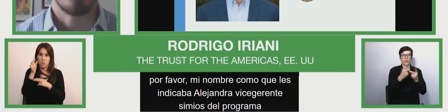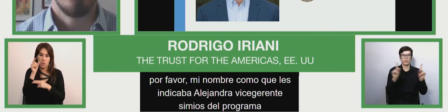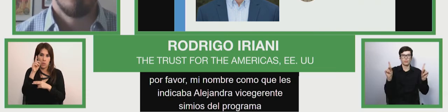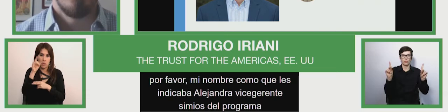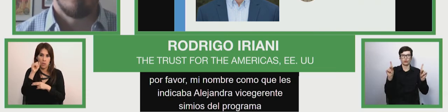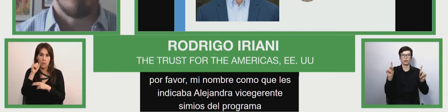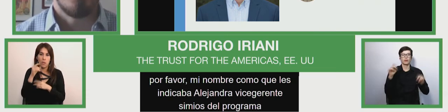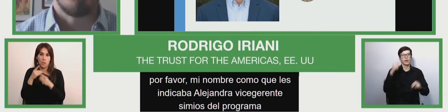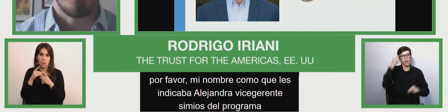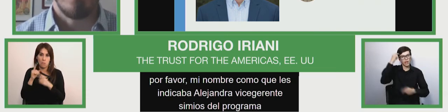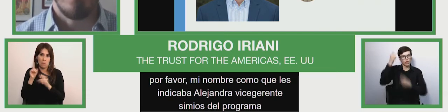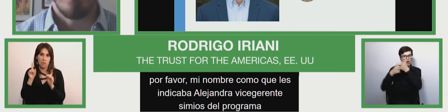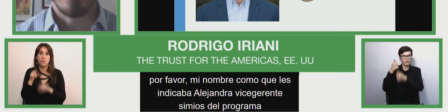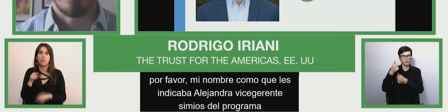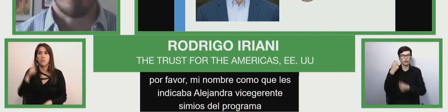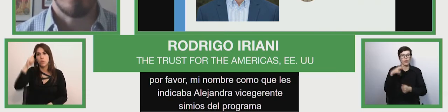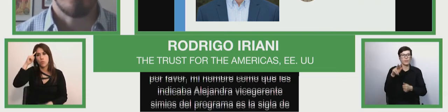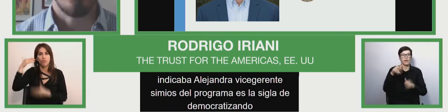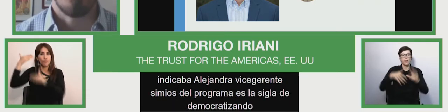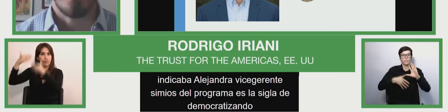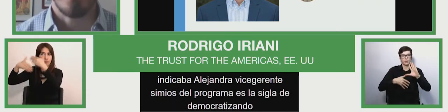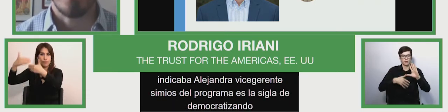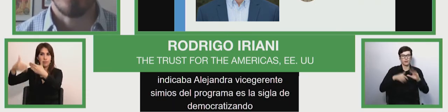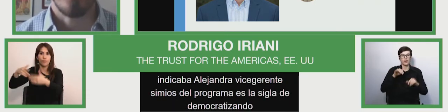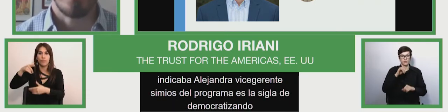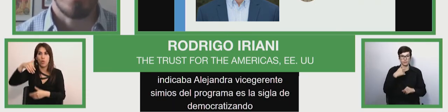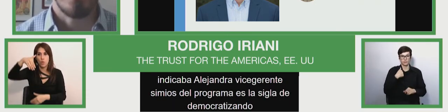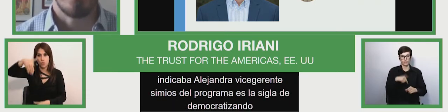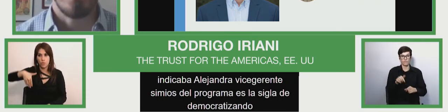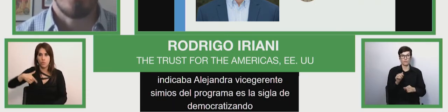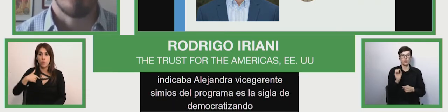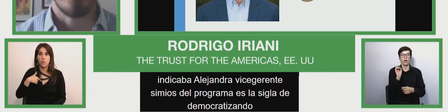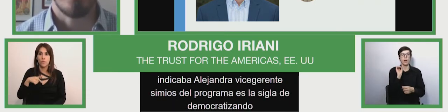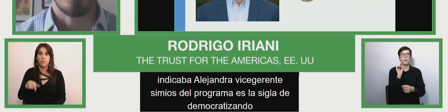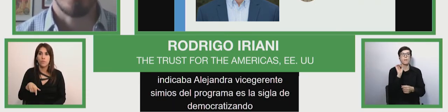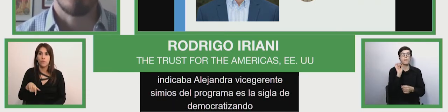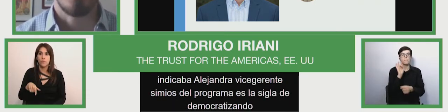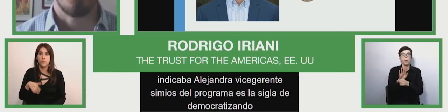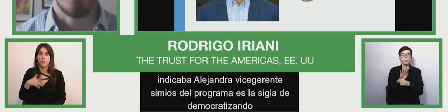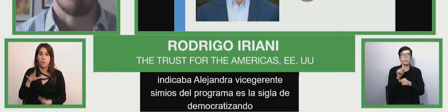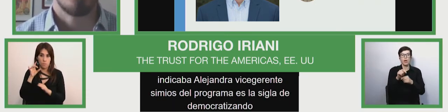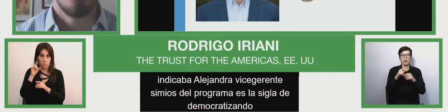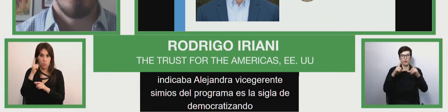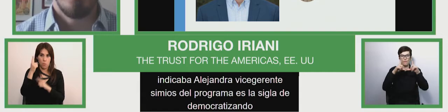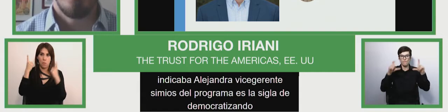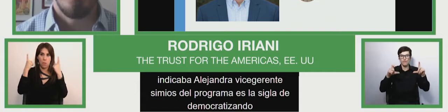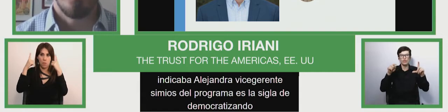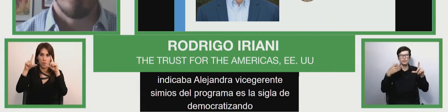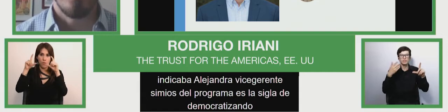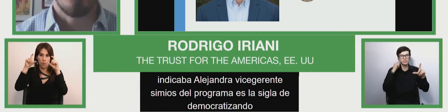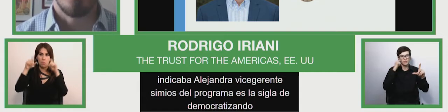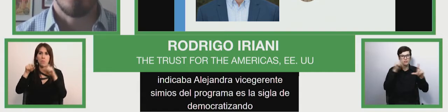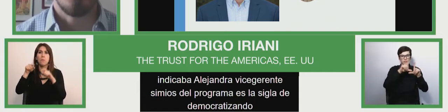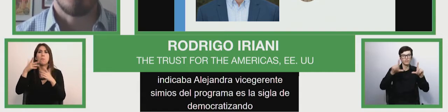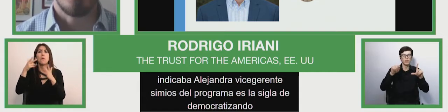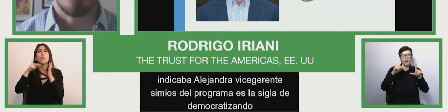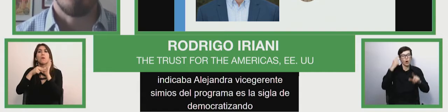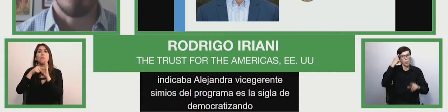Américas, y les estaré dando un pantallazo general de la lógica detrás de este programa, y luego